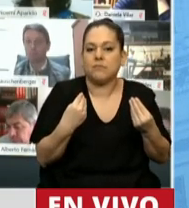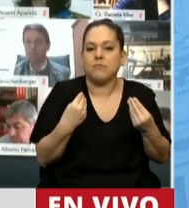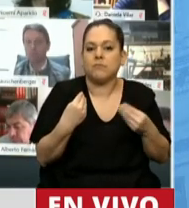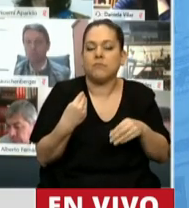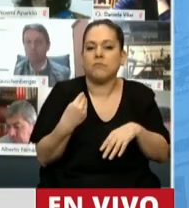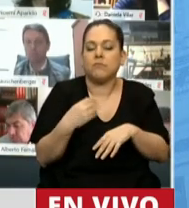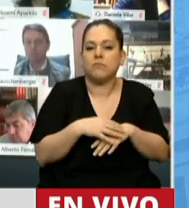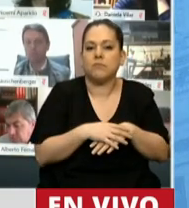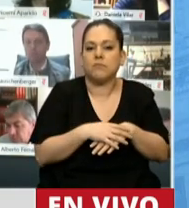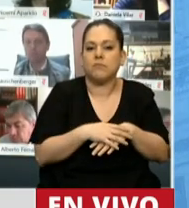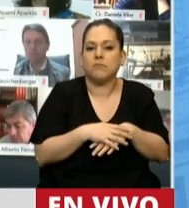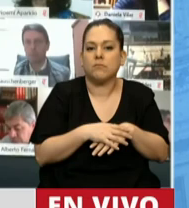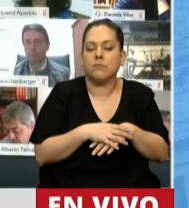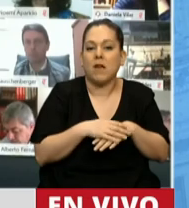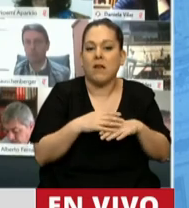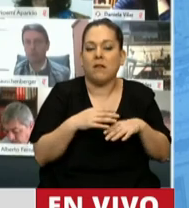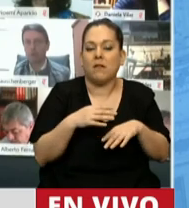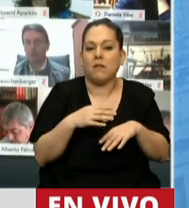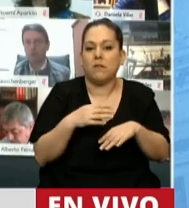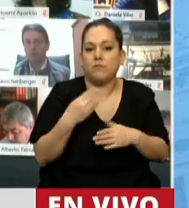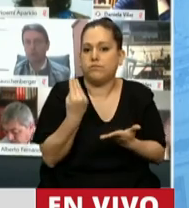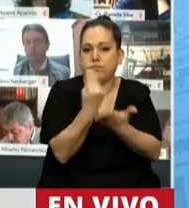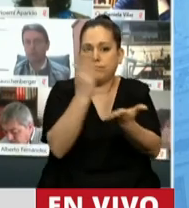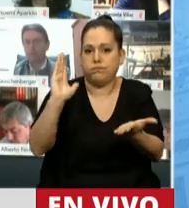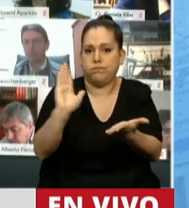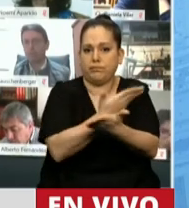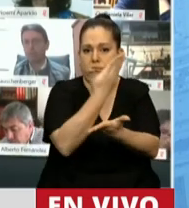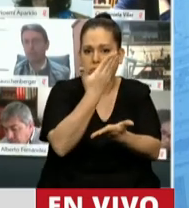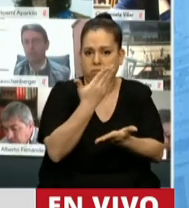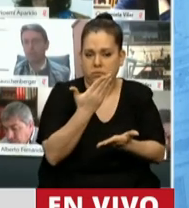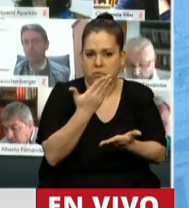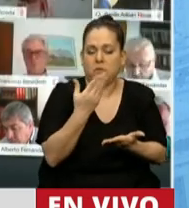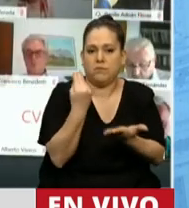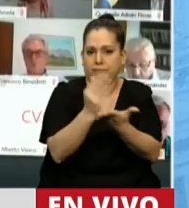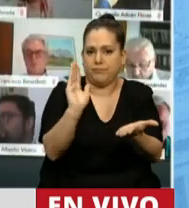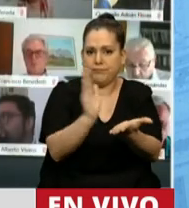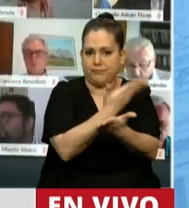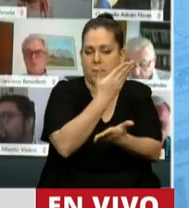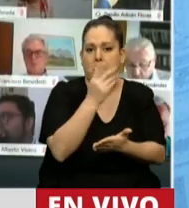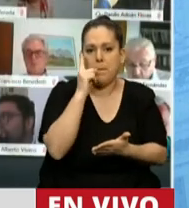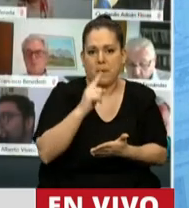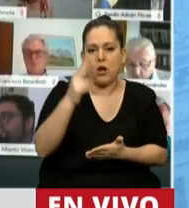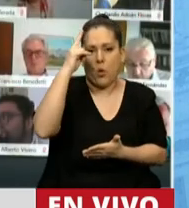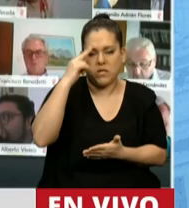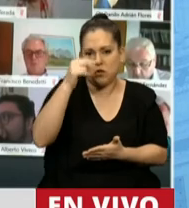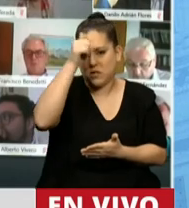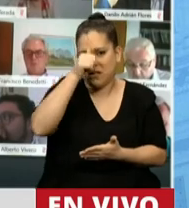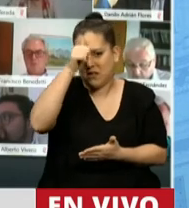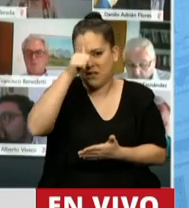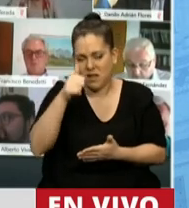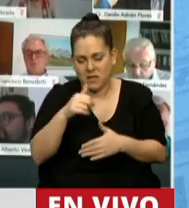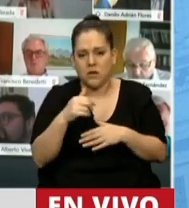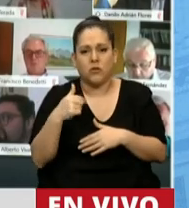que lo desalojó del poder el 28 de junio de 1966. Rindo